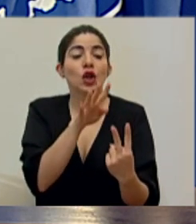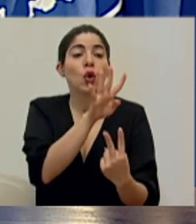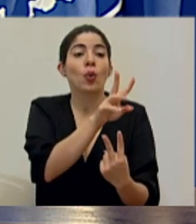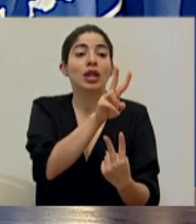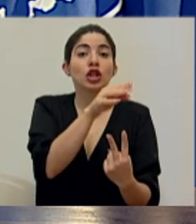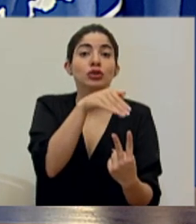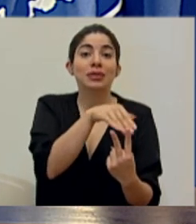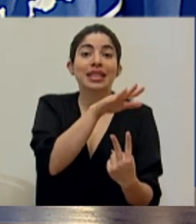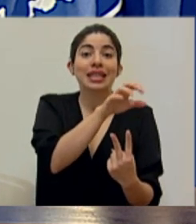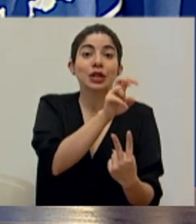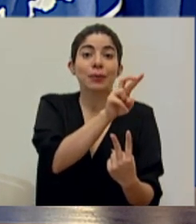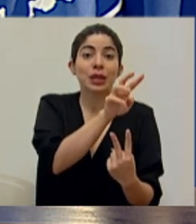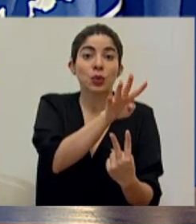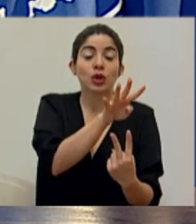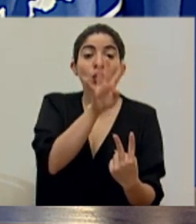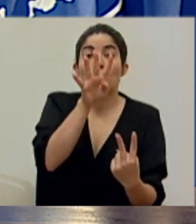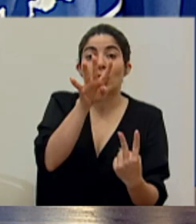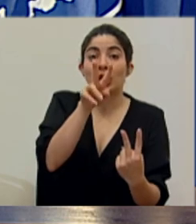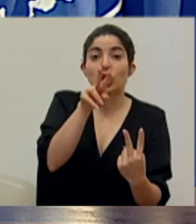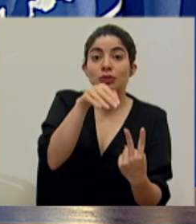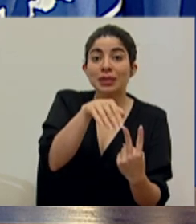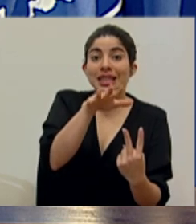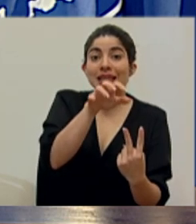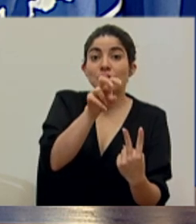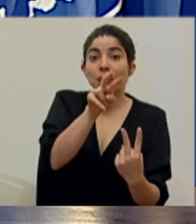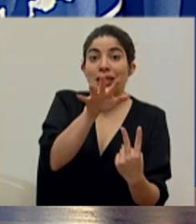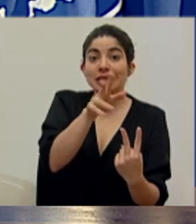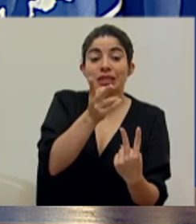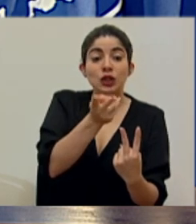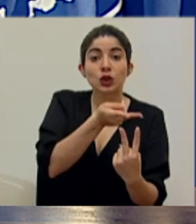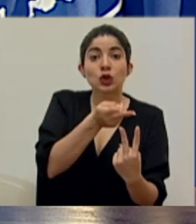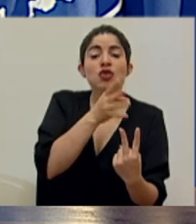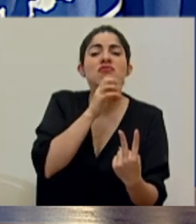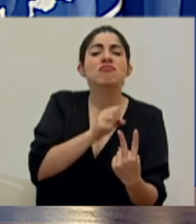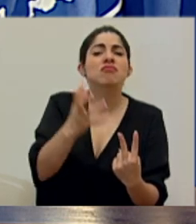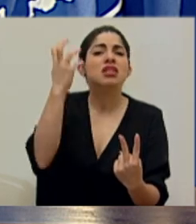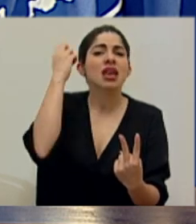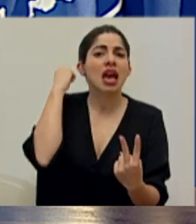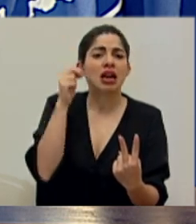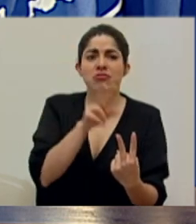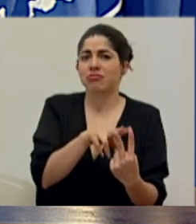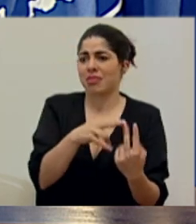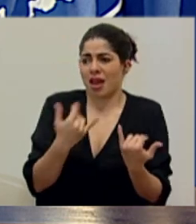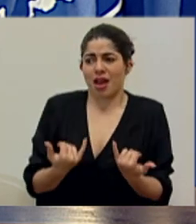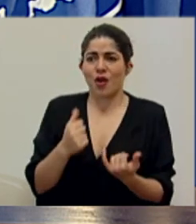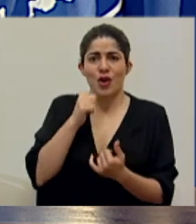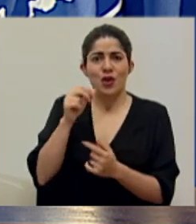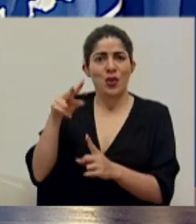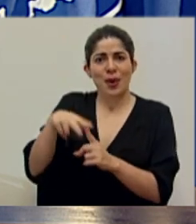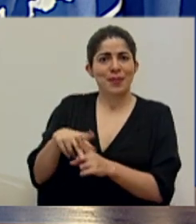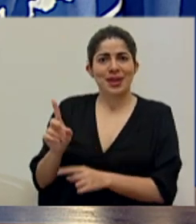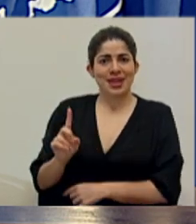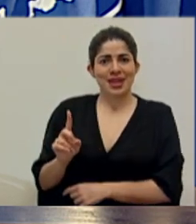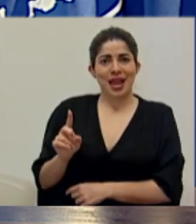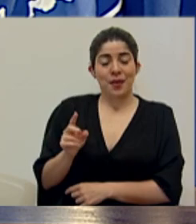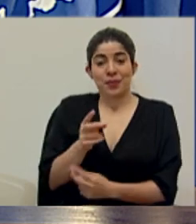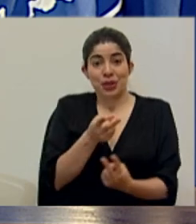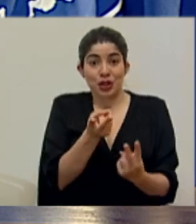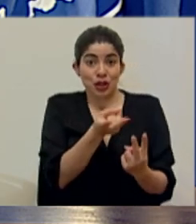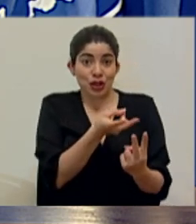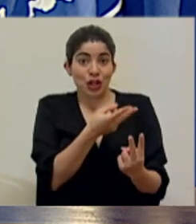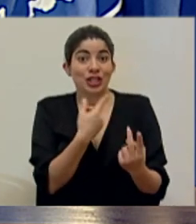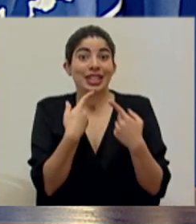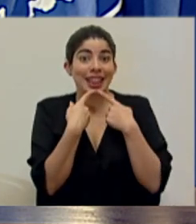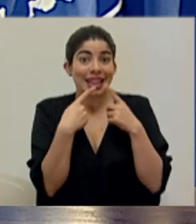.524 y el 42.525, que eran viejos y ya no están en aplicación. Esos decretos,